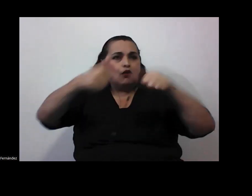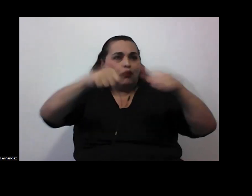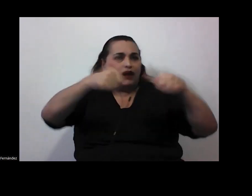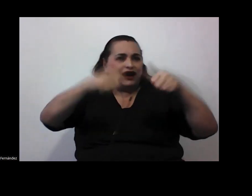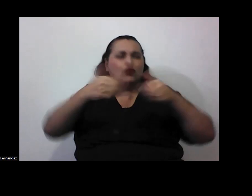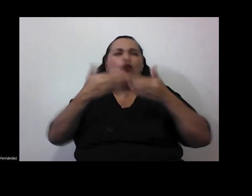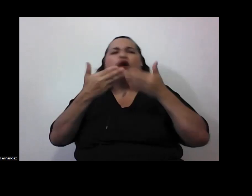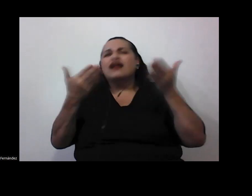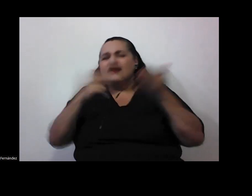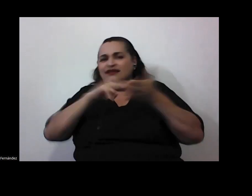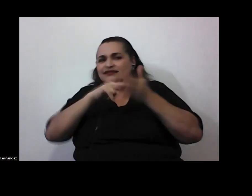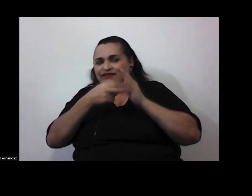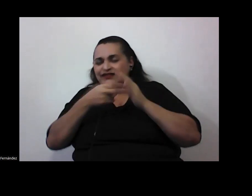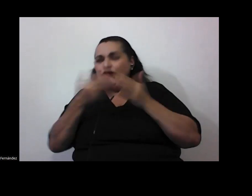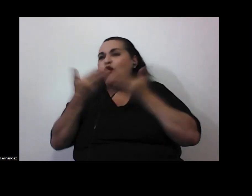cómo